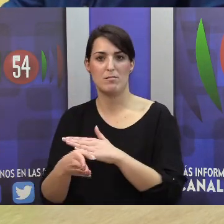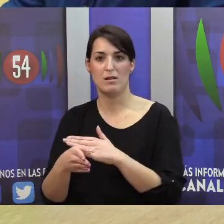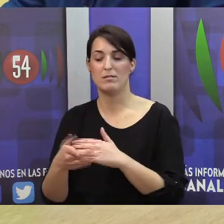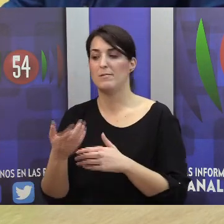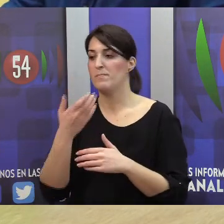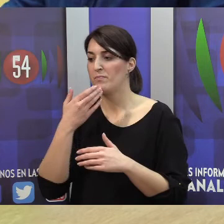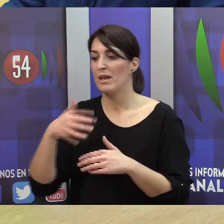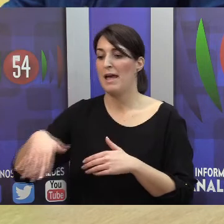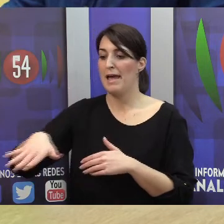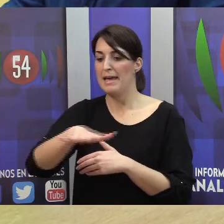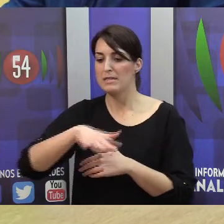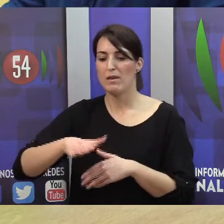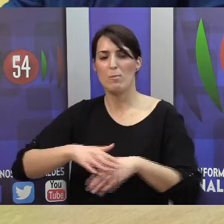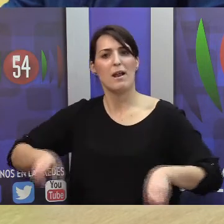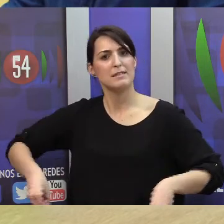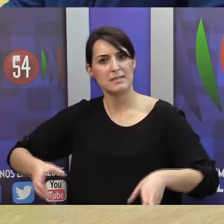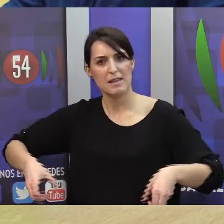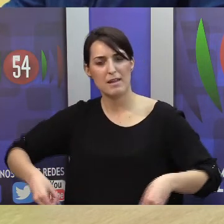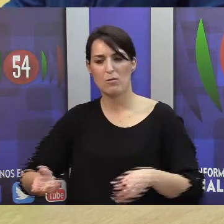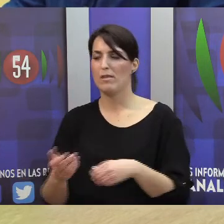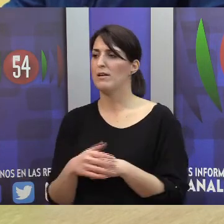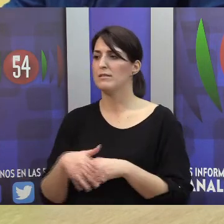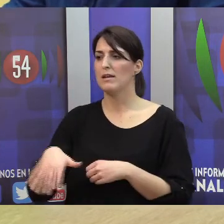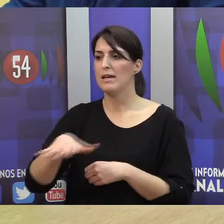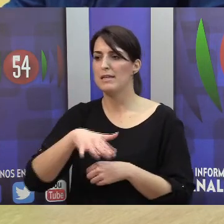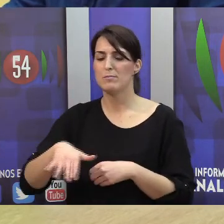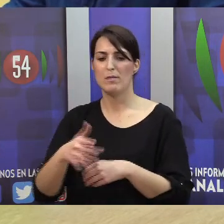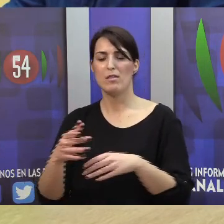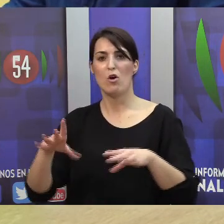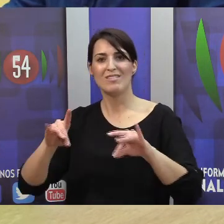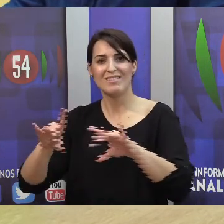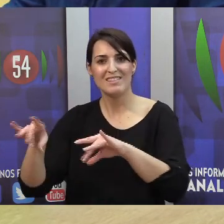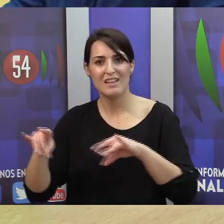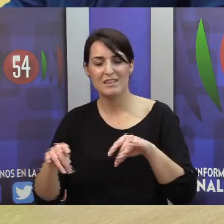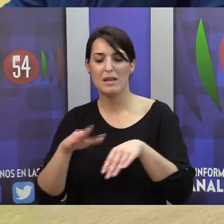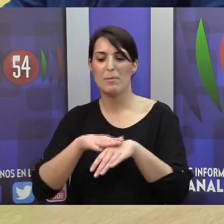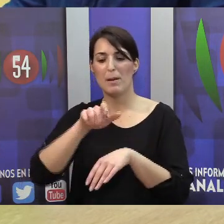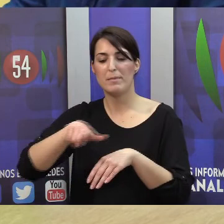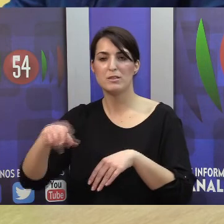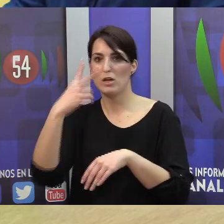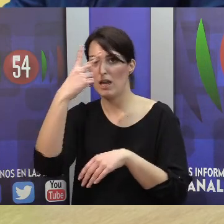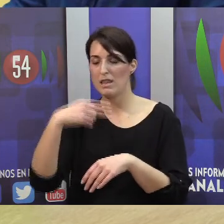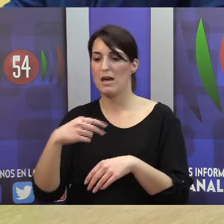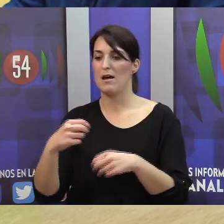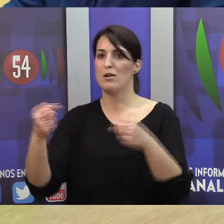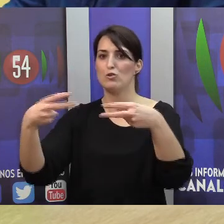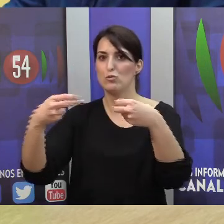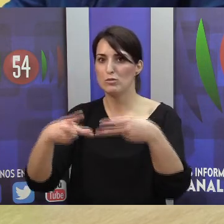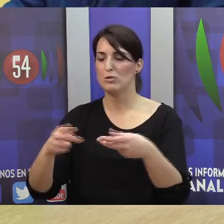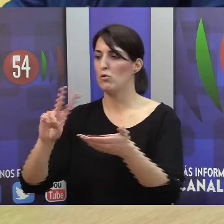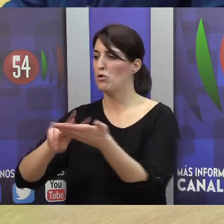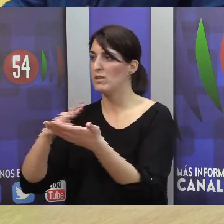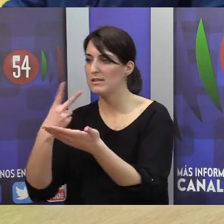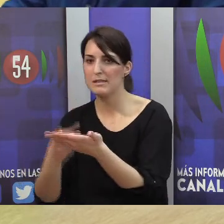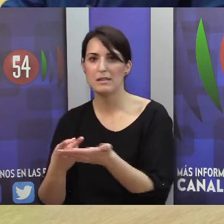para sillas de ruedas suficientes, que cuenten con encaminamientos podotáctiles suficientes para las personas que no ven, que cuenten con subtitulado, con intérpretes de